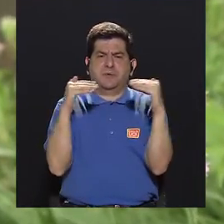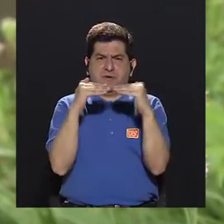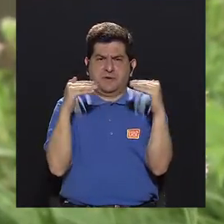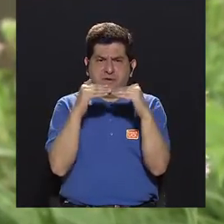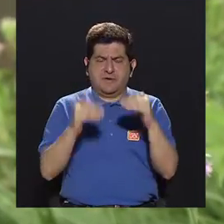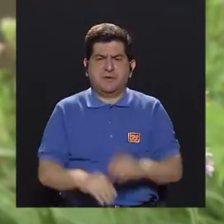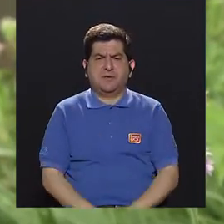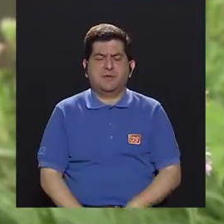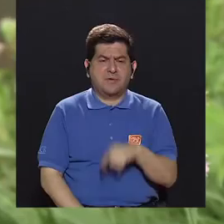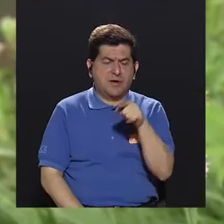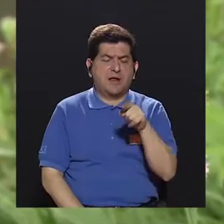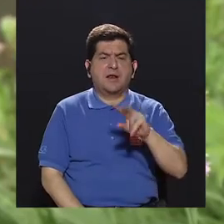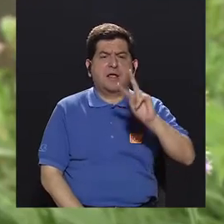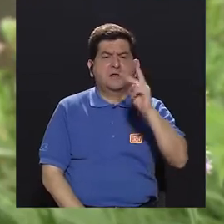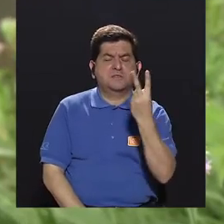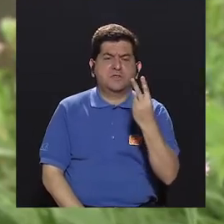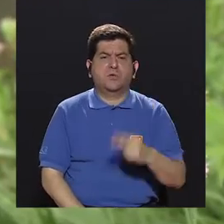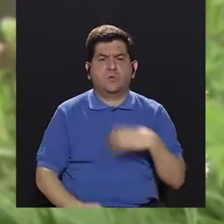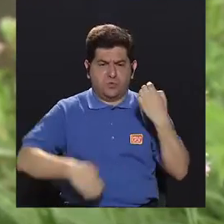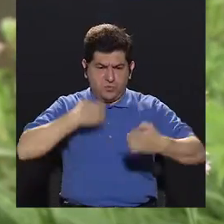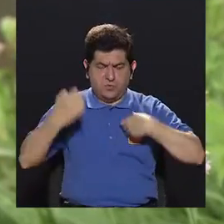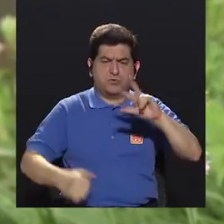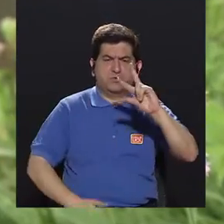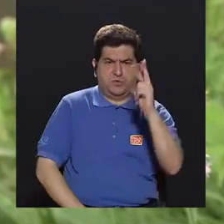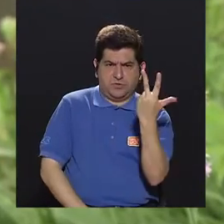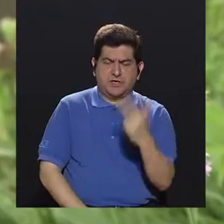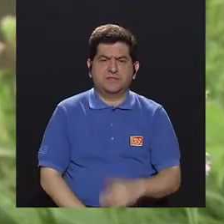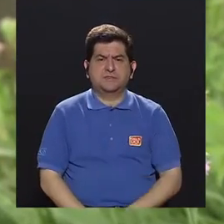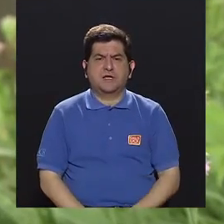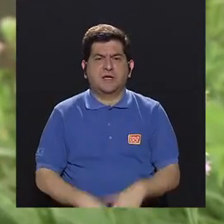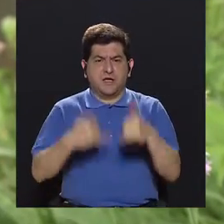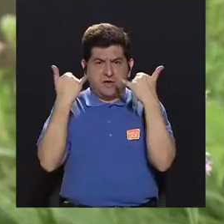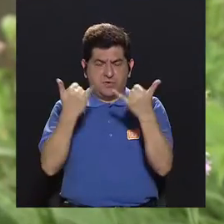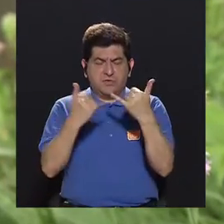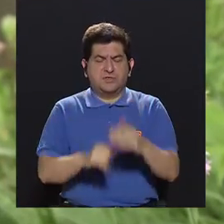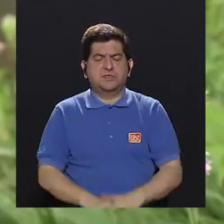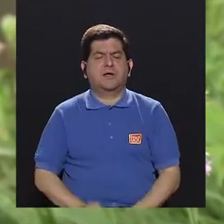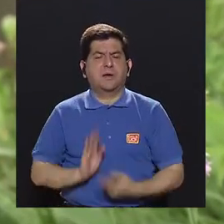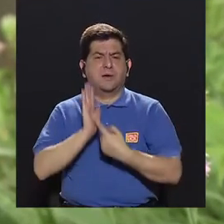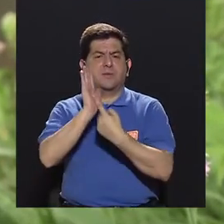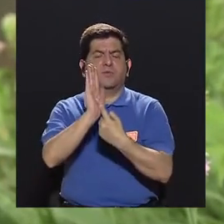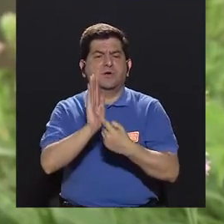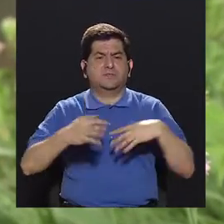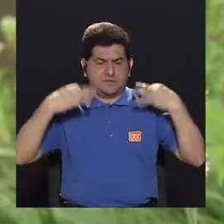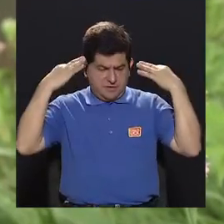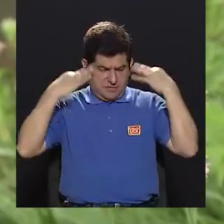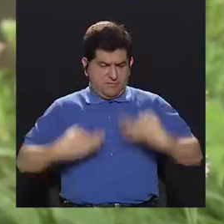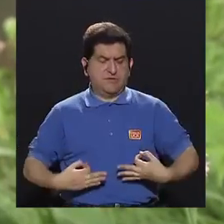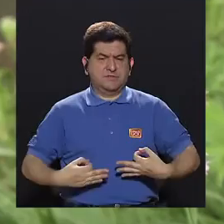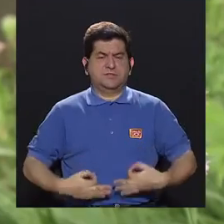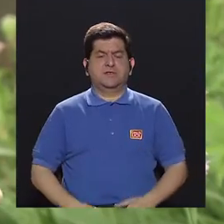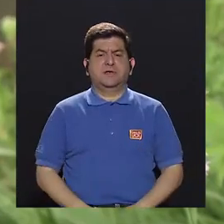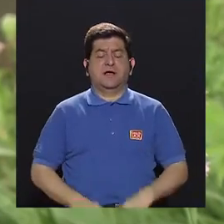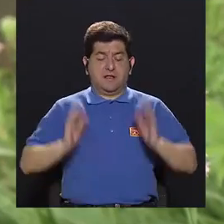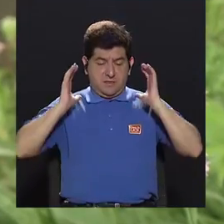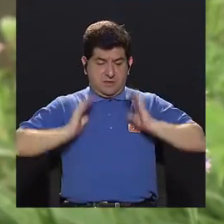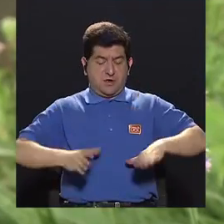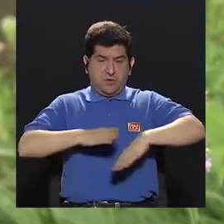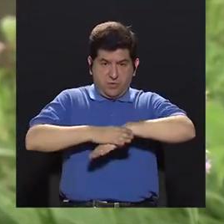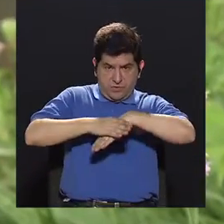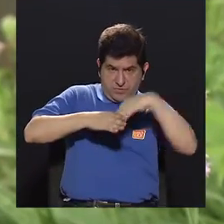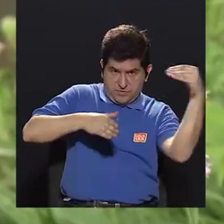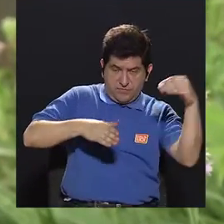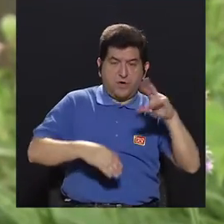manifestación, el segundo es la emoción, y el tercero es la manifestación física, del cuerpo hacia afuera inclusive,